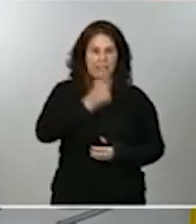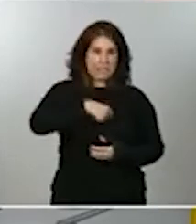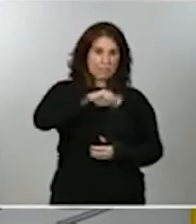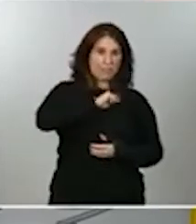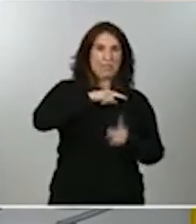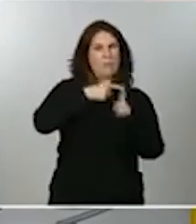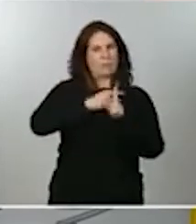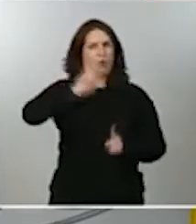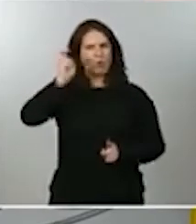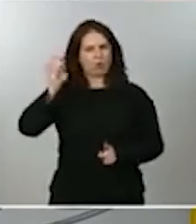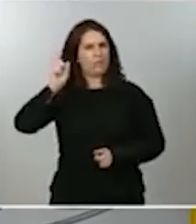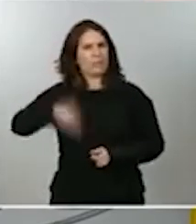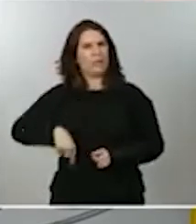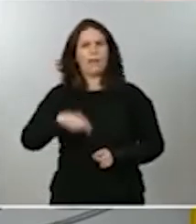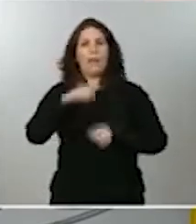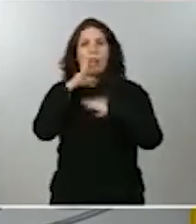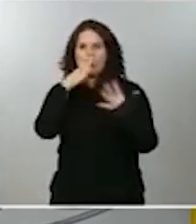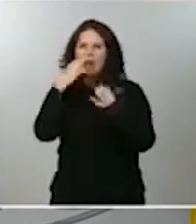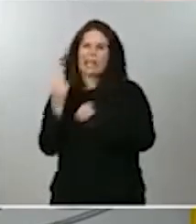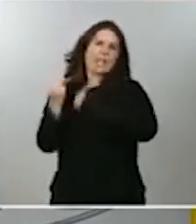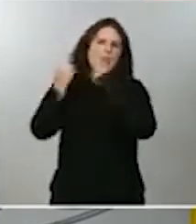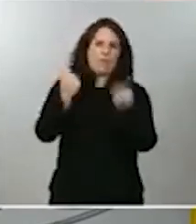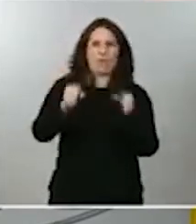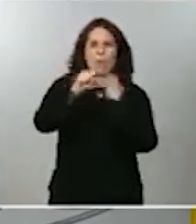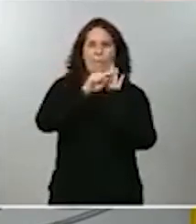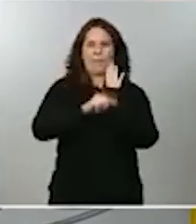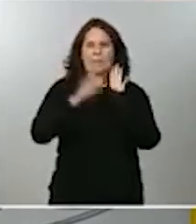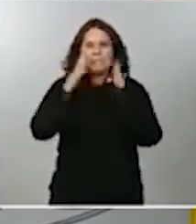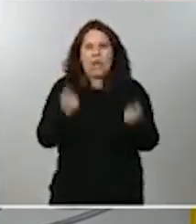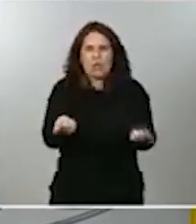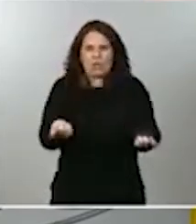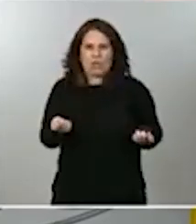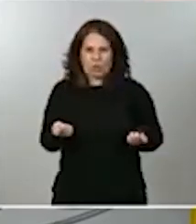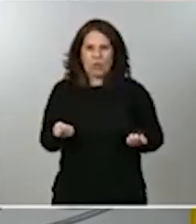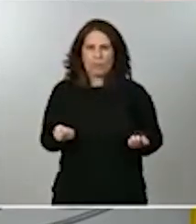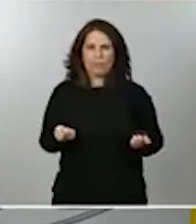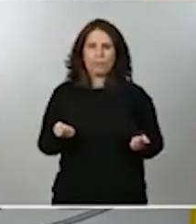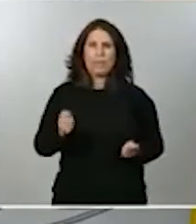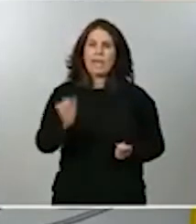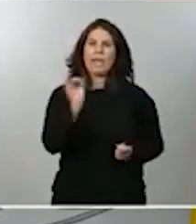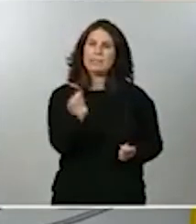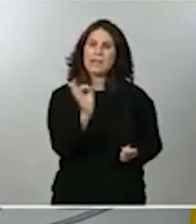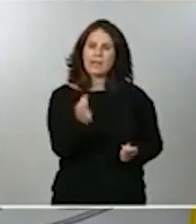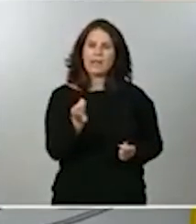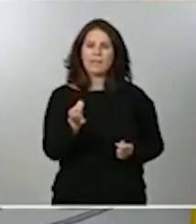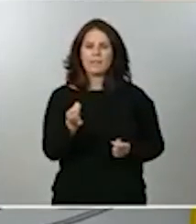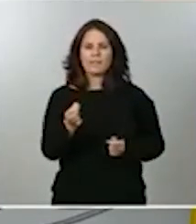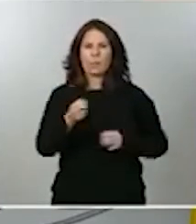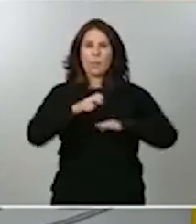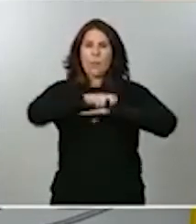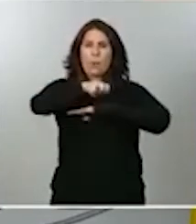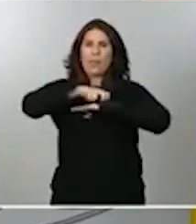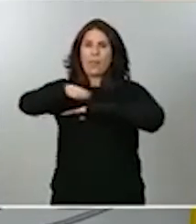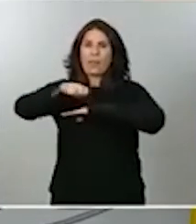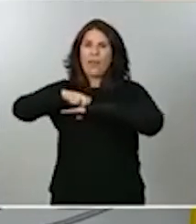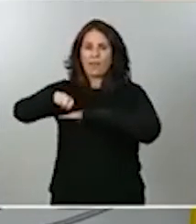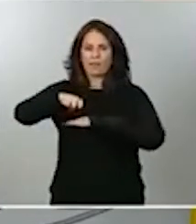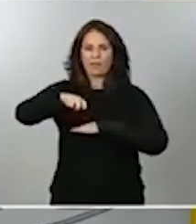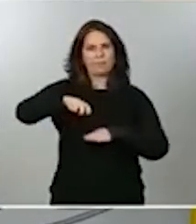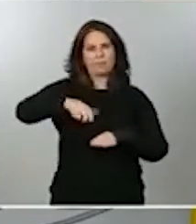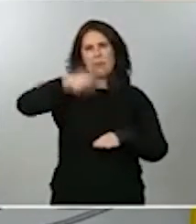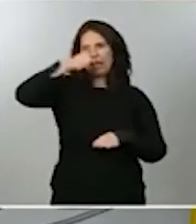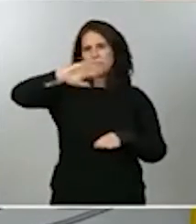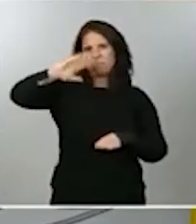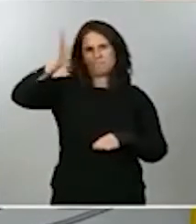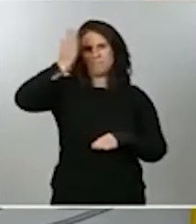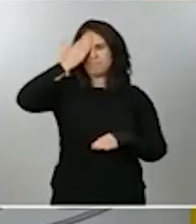reforzando las medidas de contención. Sigue siendo la reducción de la movilidad el arma terapéutica más eficaz